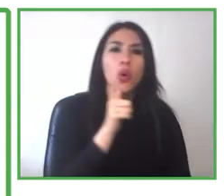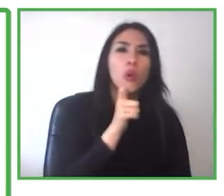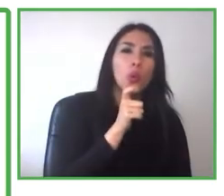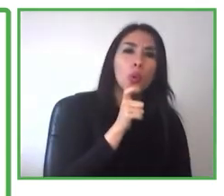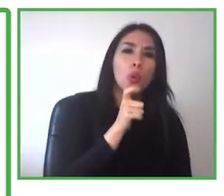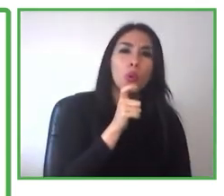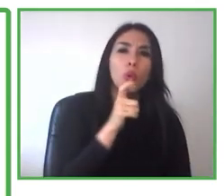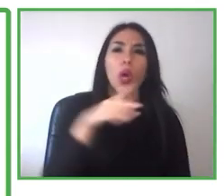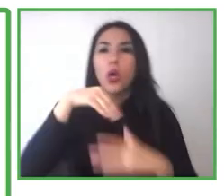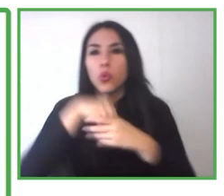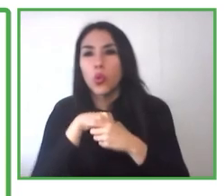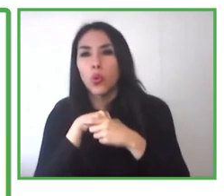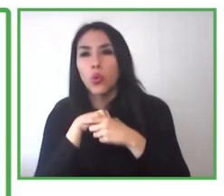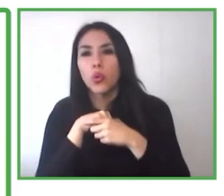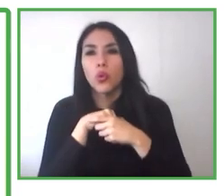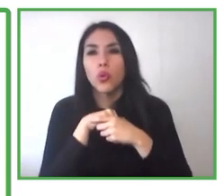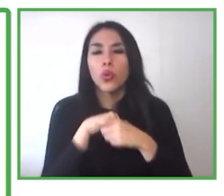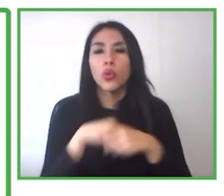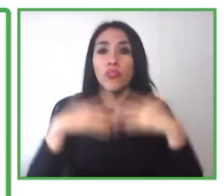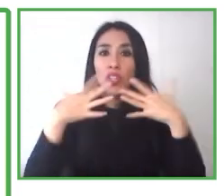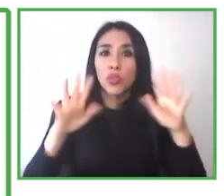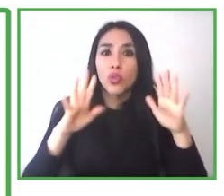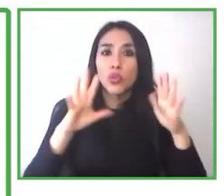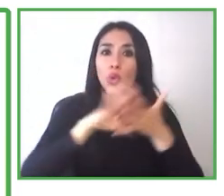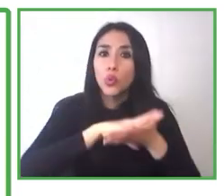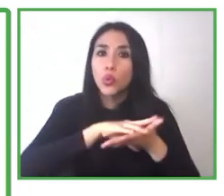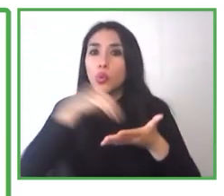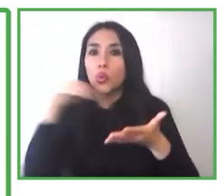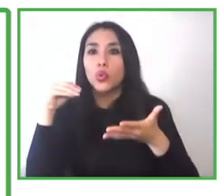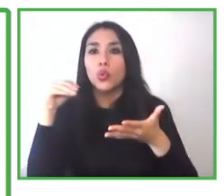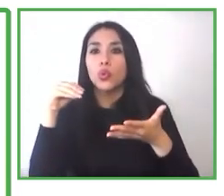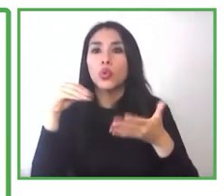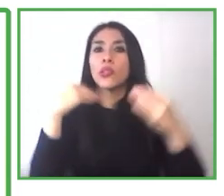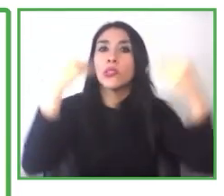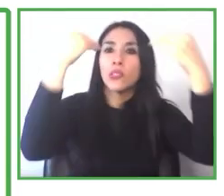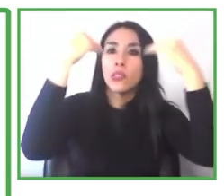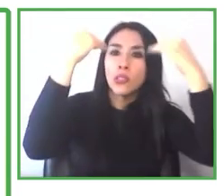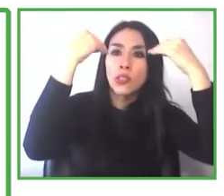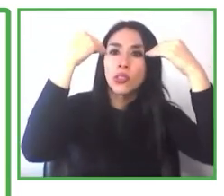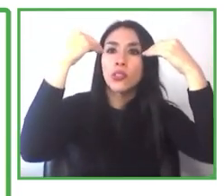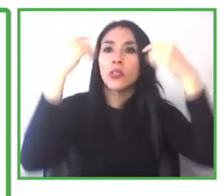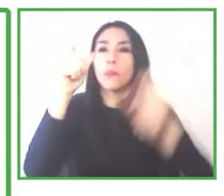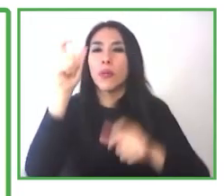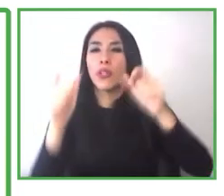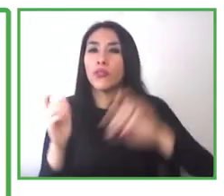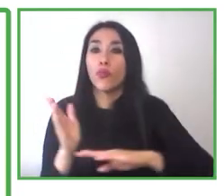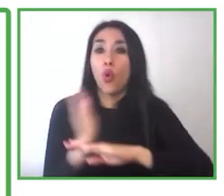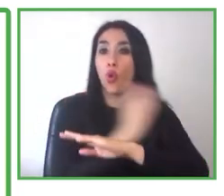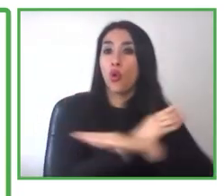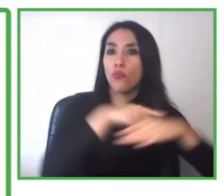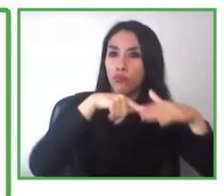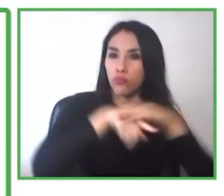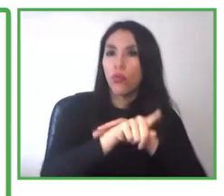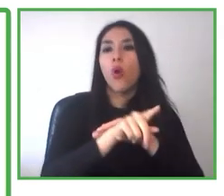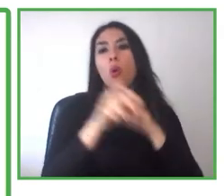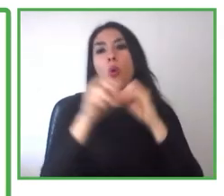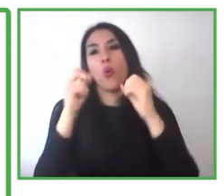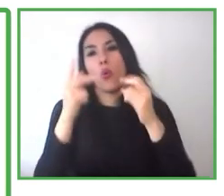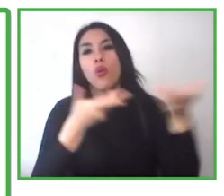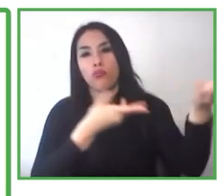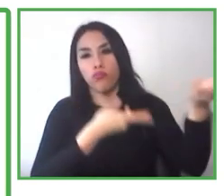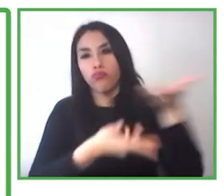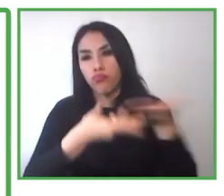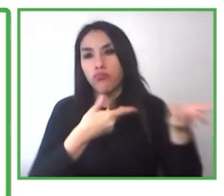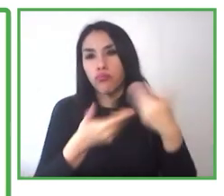los ha capacitado como a cualquier persona, con sus tutores, pero después Chile Valora viene y lo